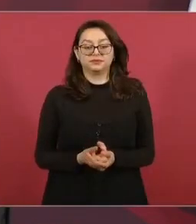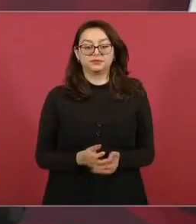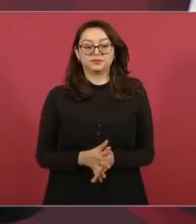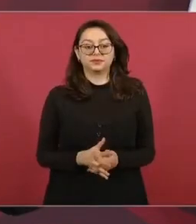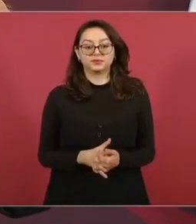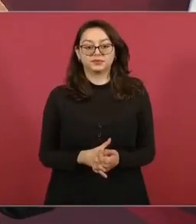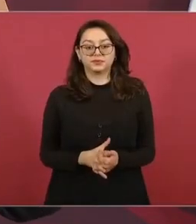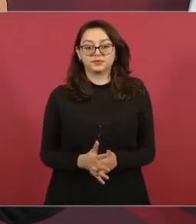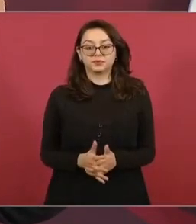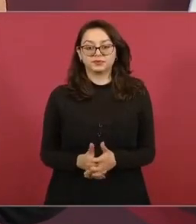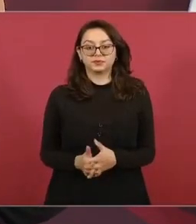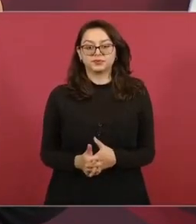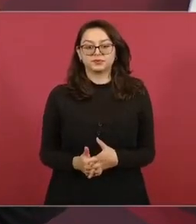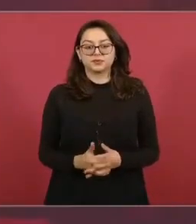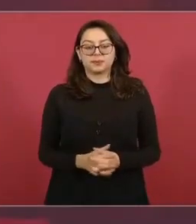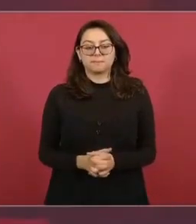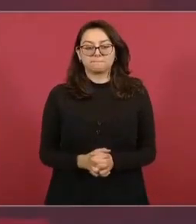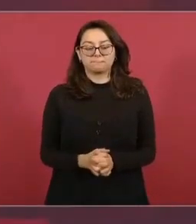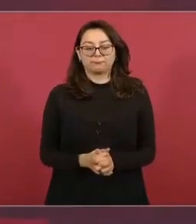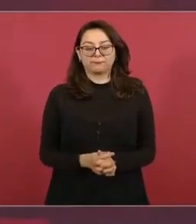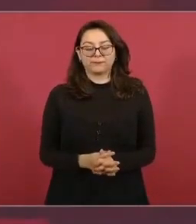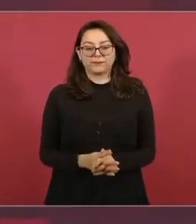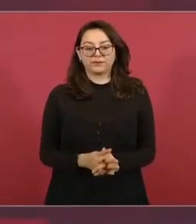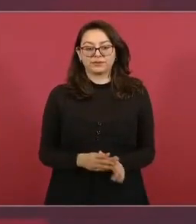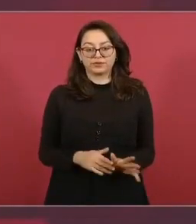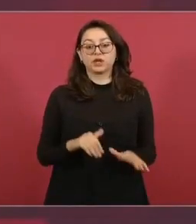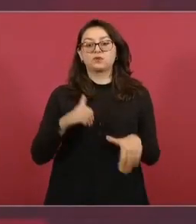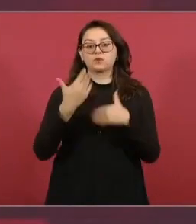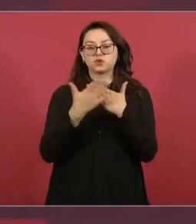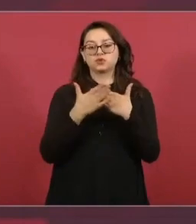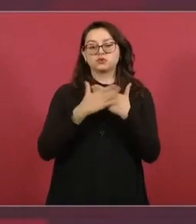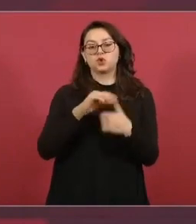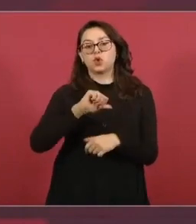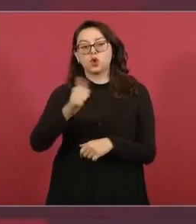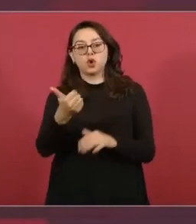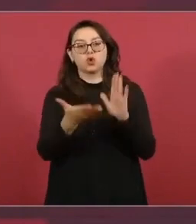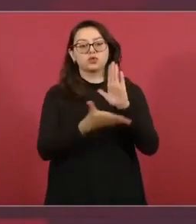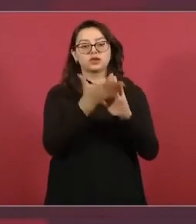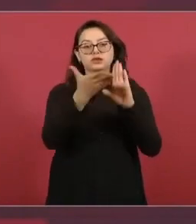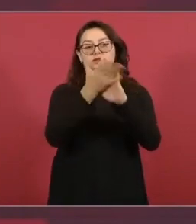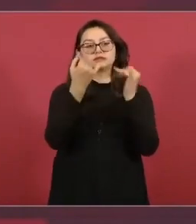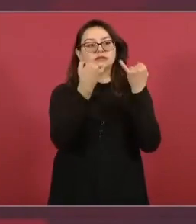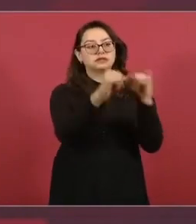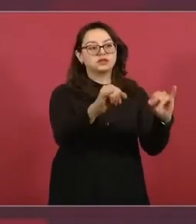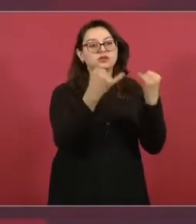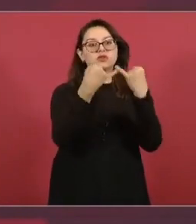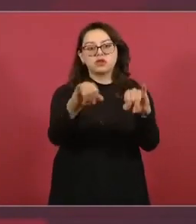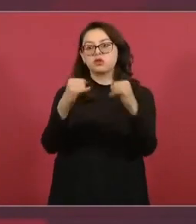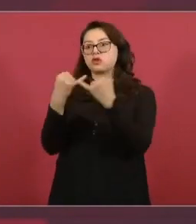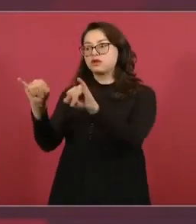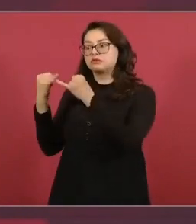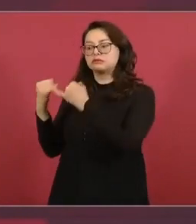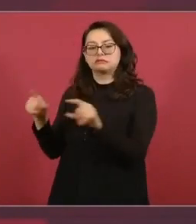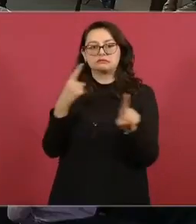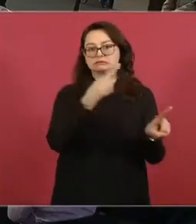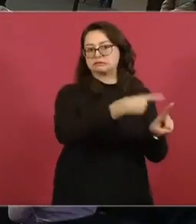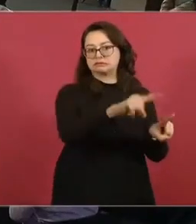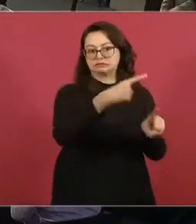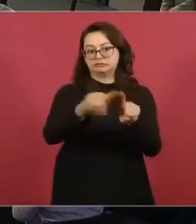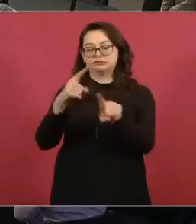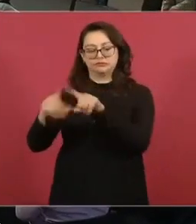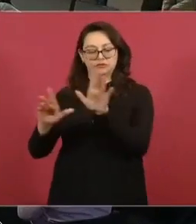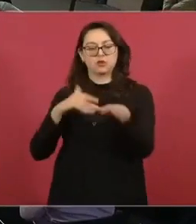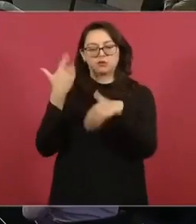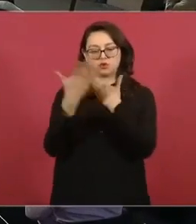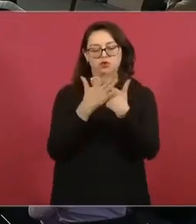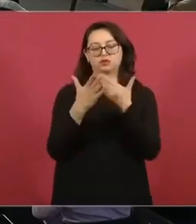a tener otras inauguraciones pero ahí les vamos a ir diciendo ya en diciembre muchas ya estamos